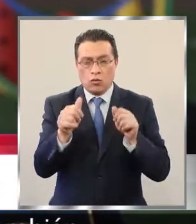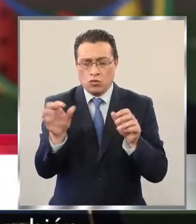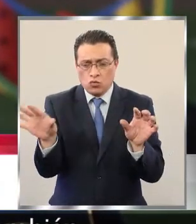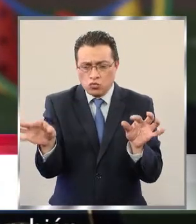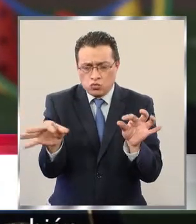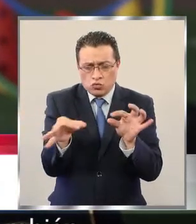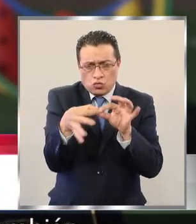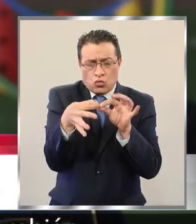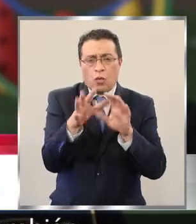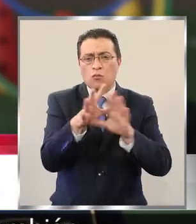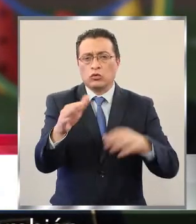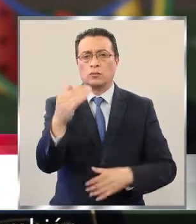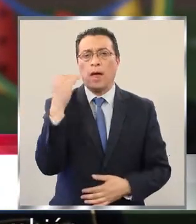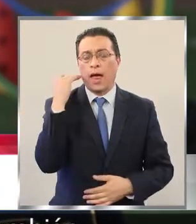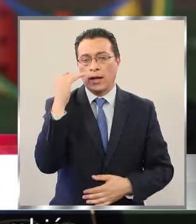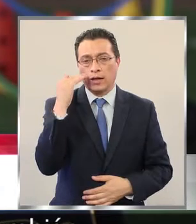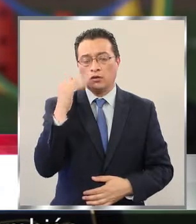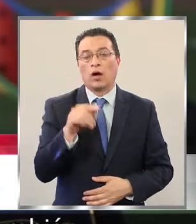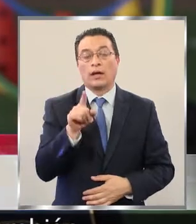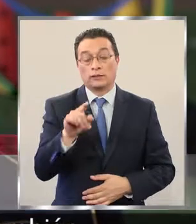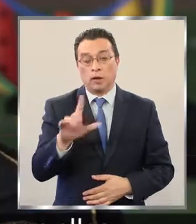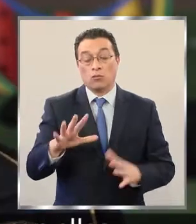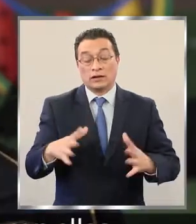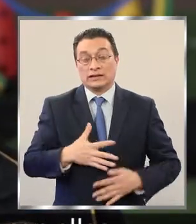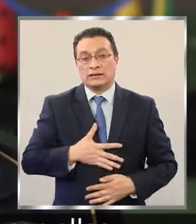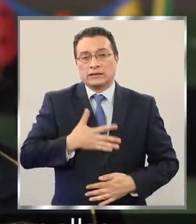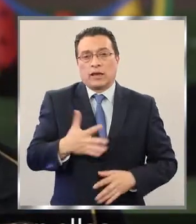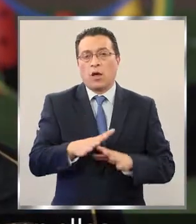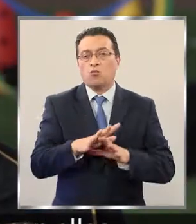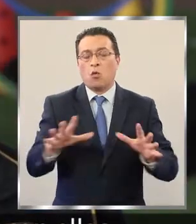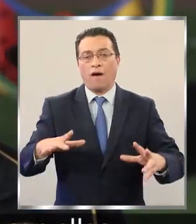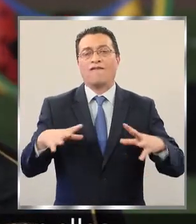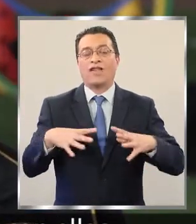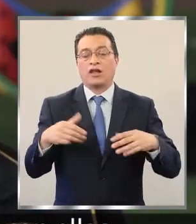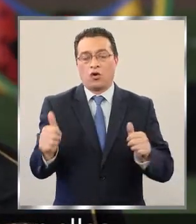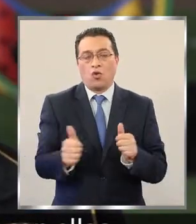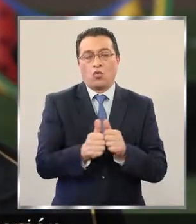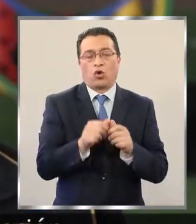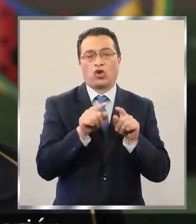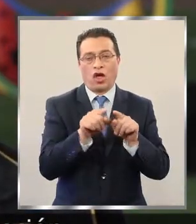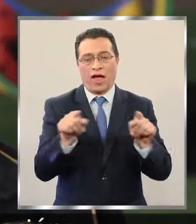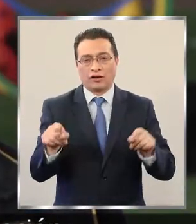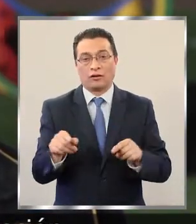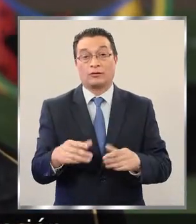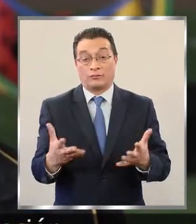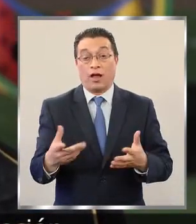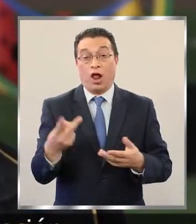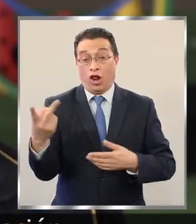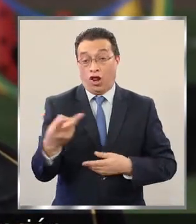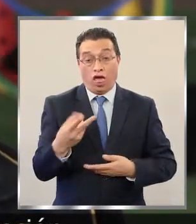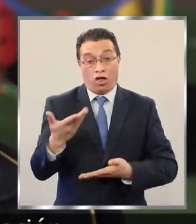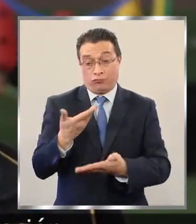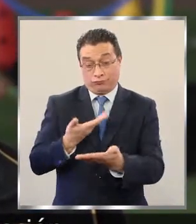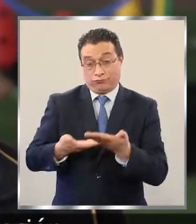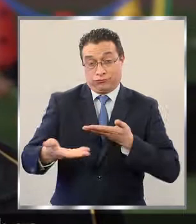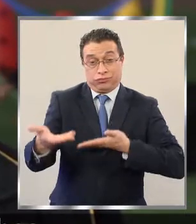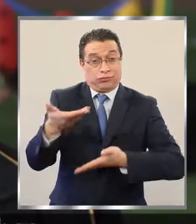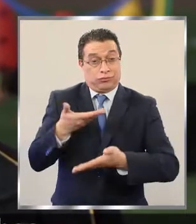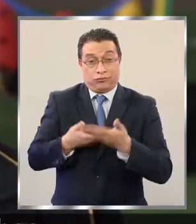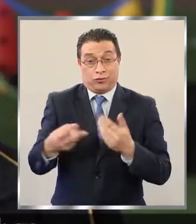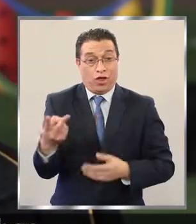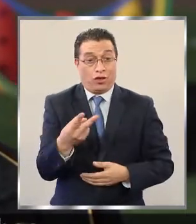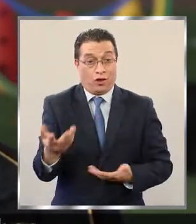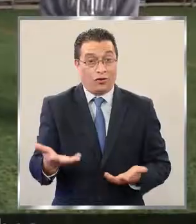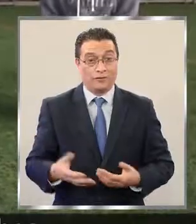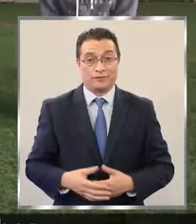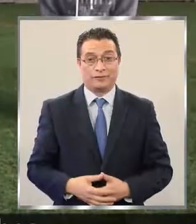con los niños, y los niños también se sienten muy felices al estar con ellos. Así que es recíproco a la relación que